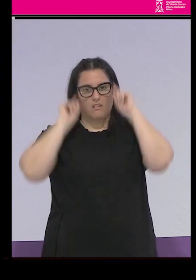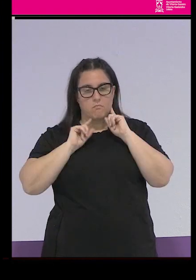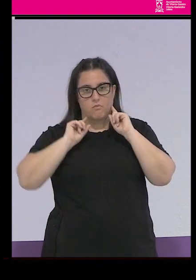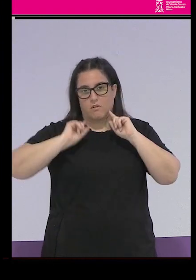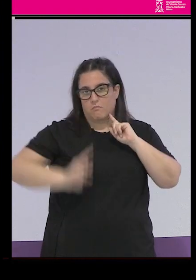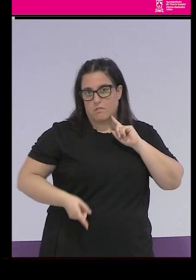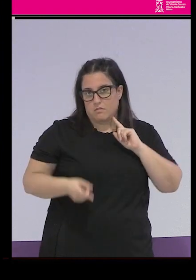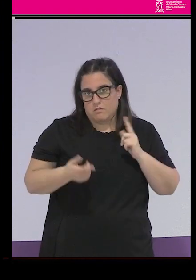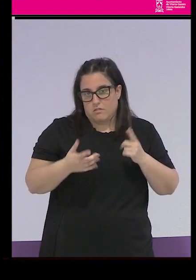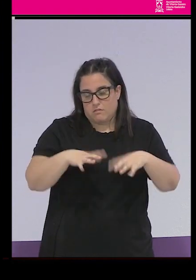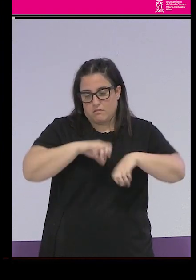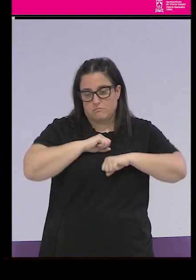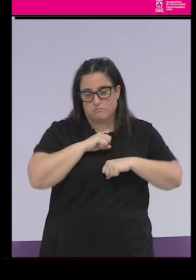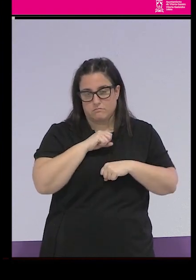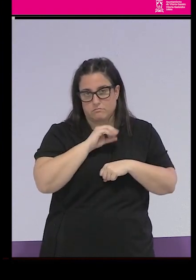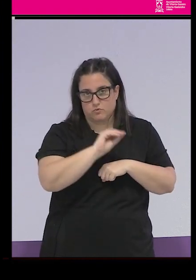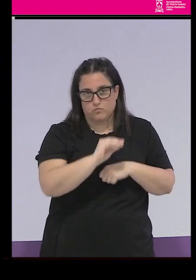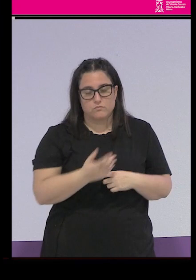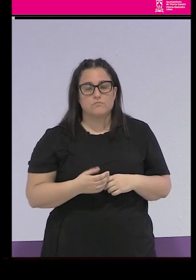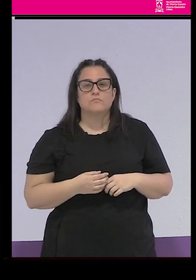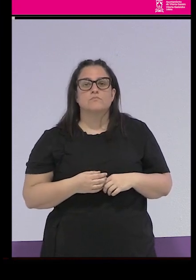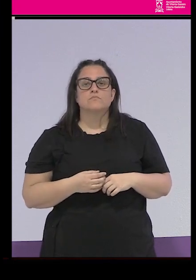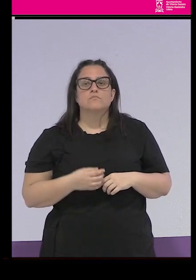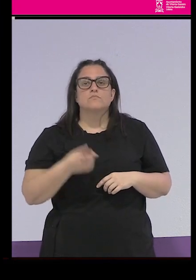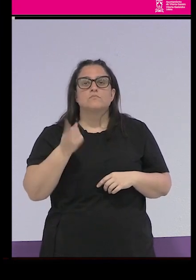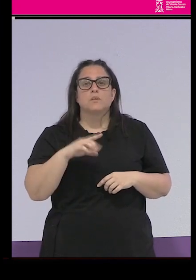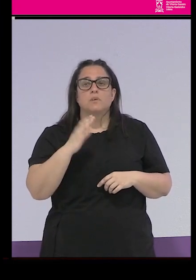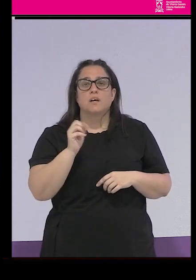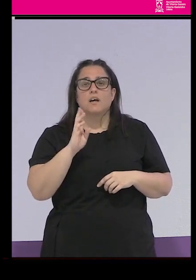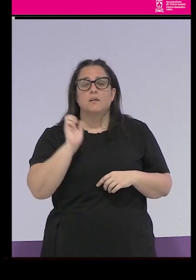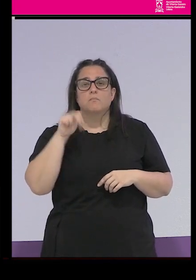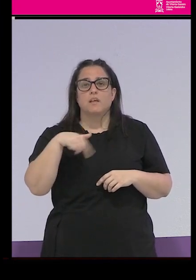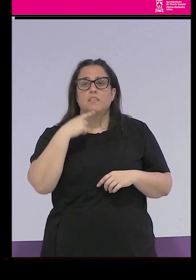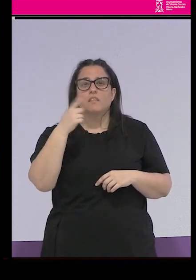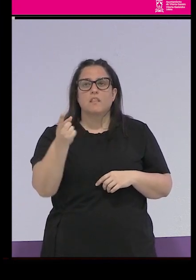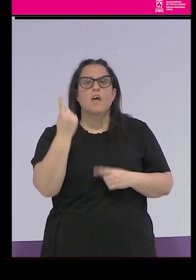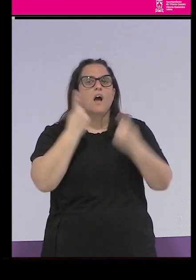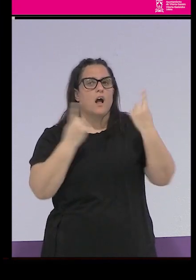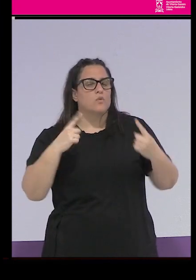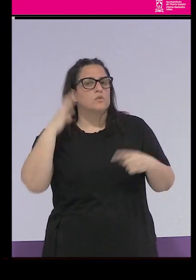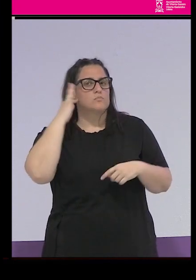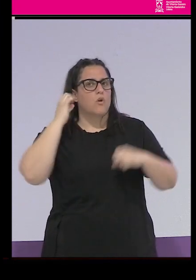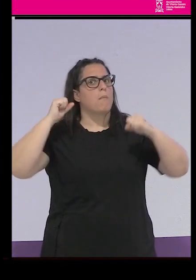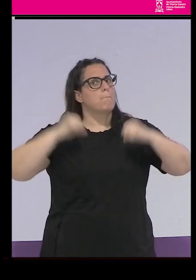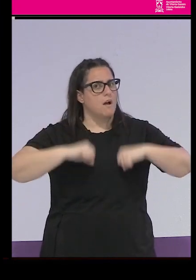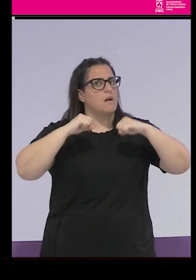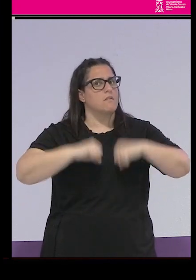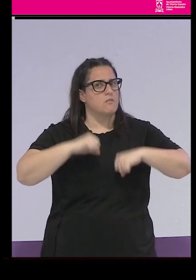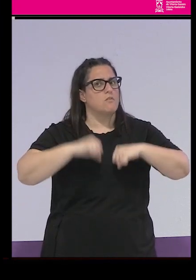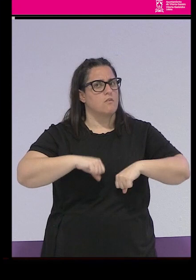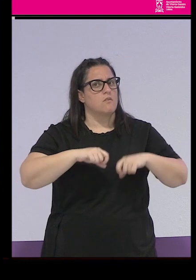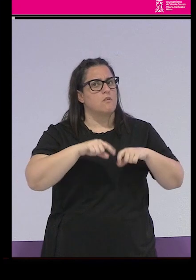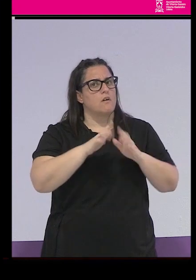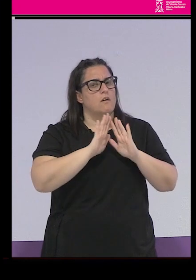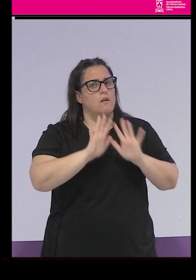estuviera a cargo de tu caso, ¿no? Y hay incluso también Carmen Guillén encontró algún caso de mujeres muy, muy mayores, ¿no? Que quizás luego